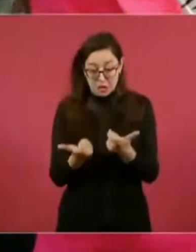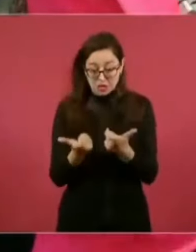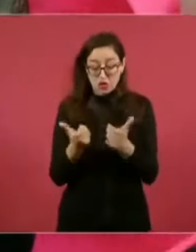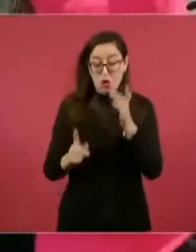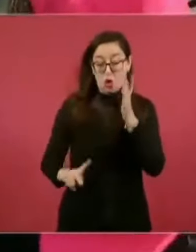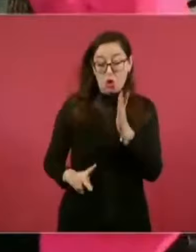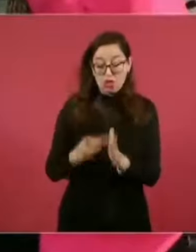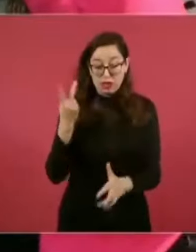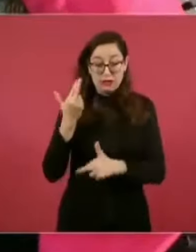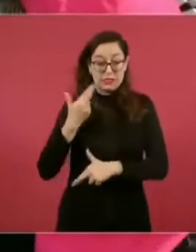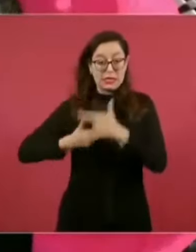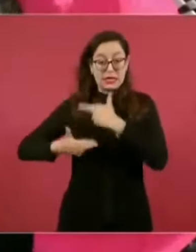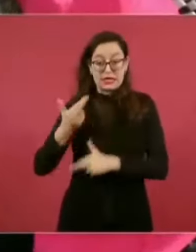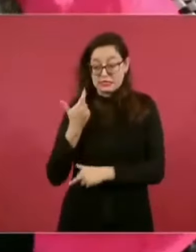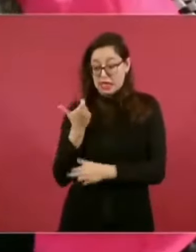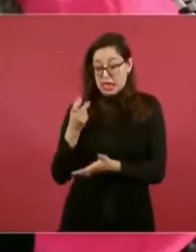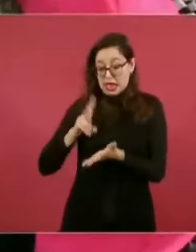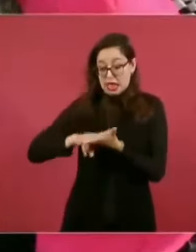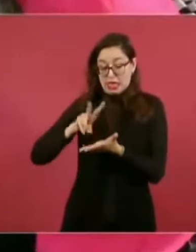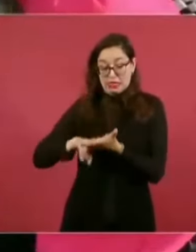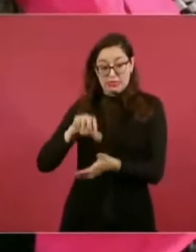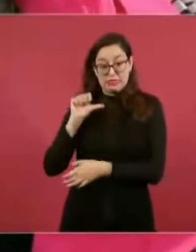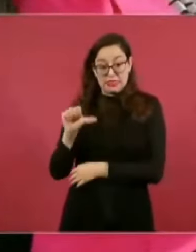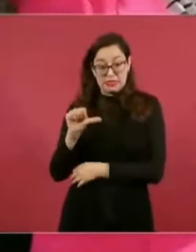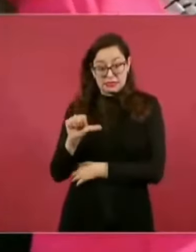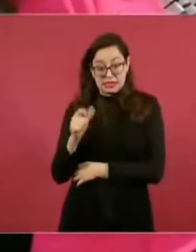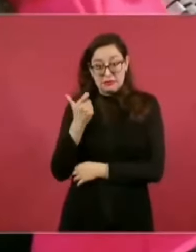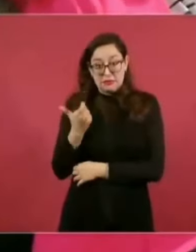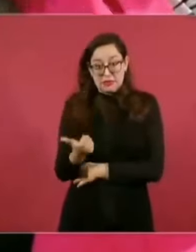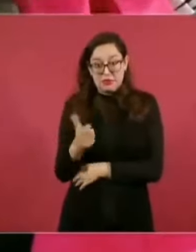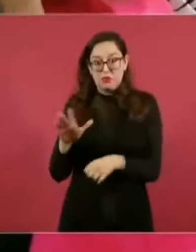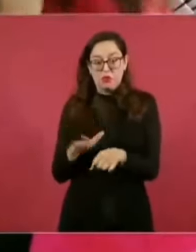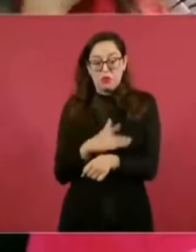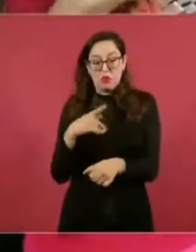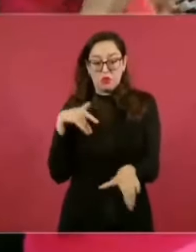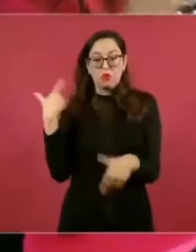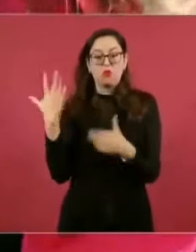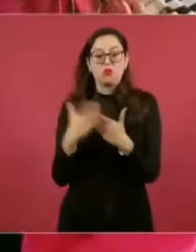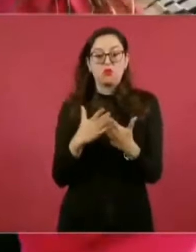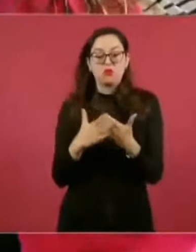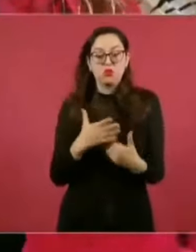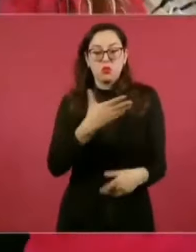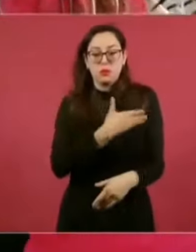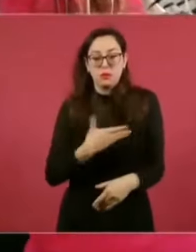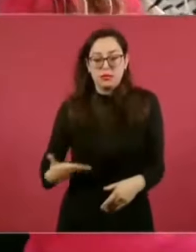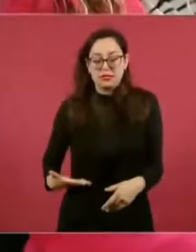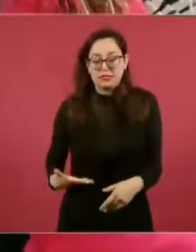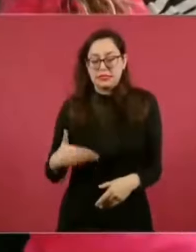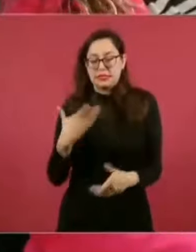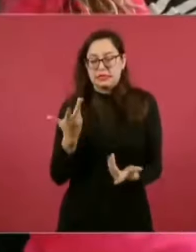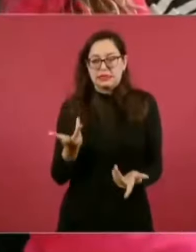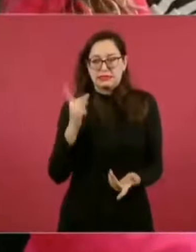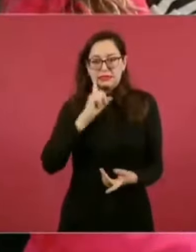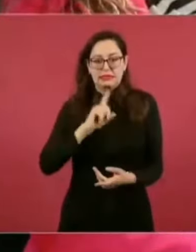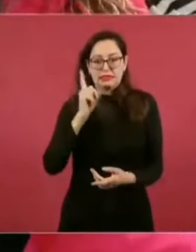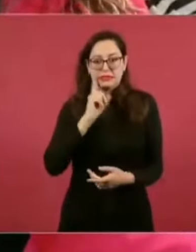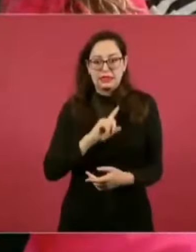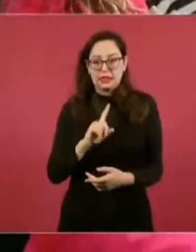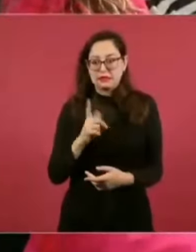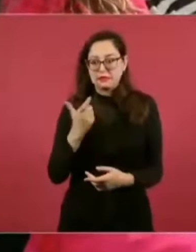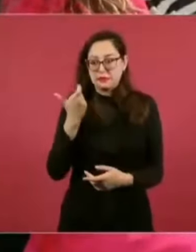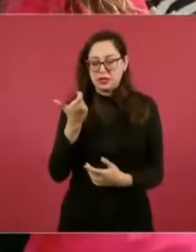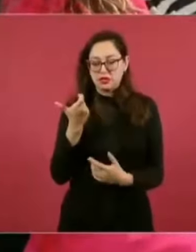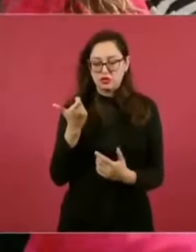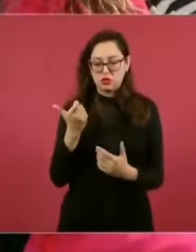algo muy fuerte a la presidenta Eleta Claudia Schembo en cuanto a que el peso no baje a los 16.